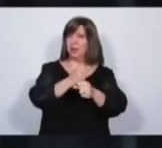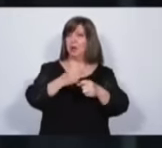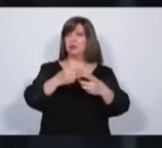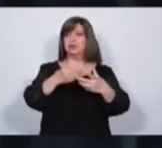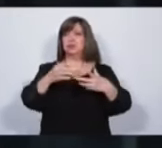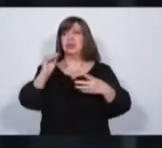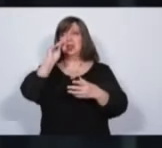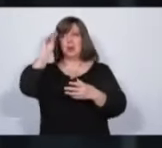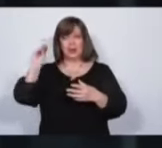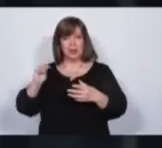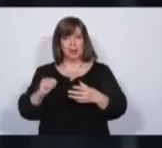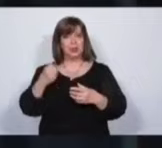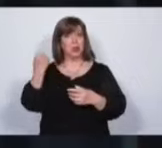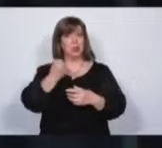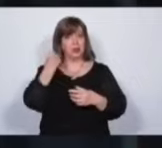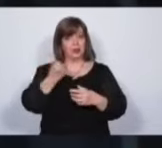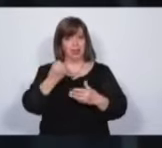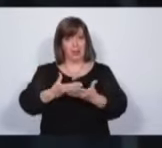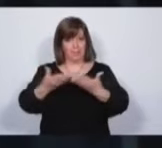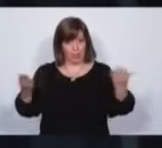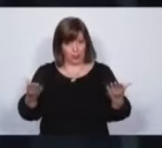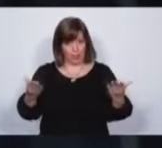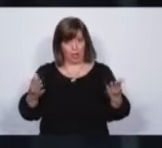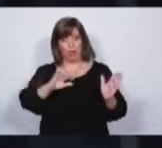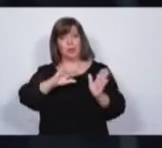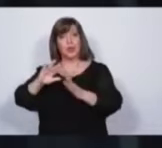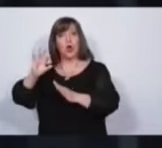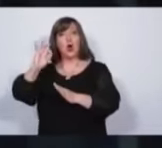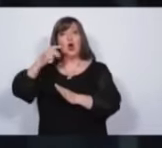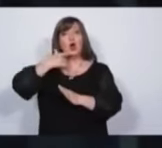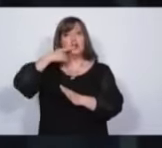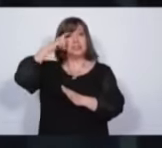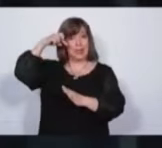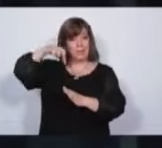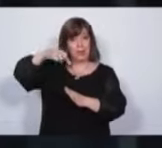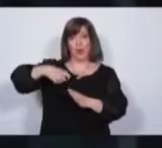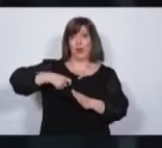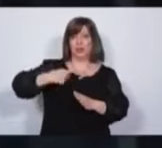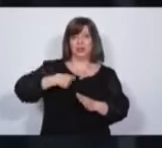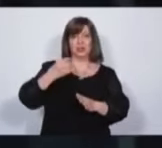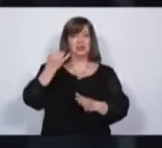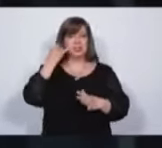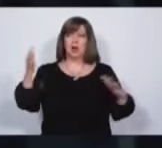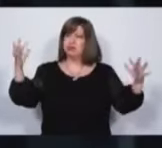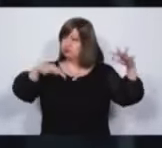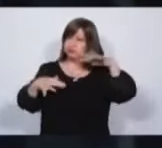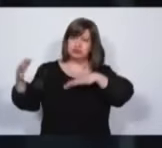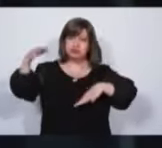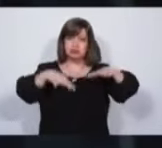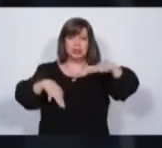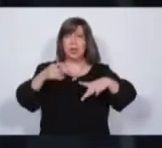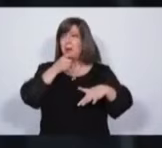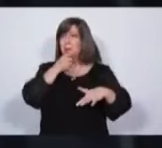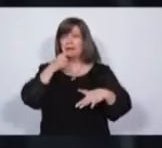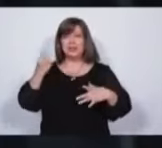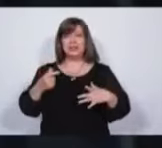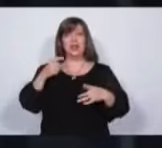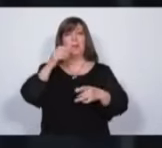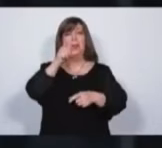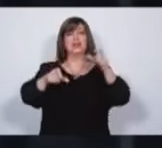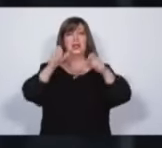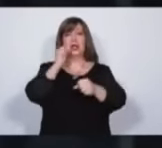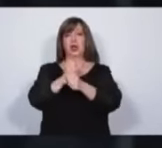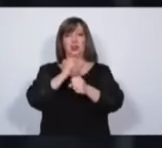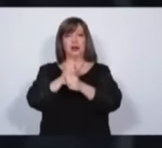departamentos. OSEP, otra gran caja política, lleno de ñoquis de todos estos partidos políticos y encima